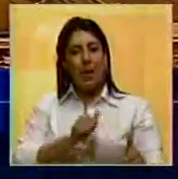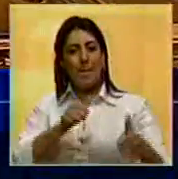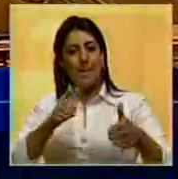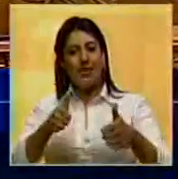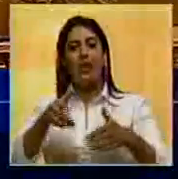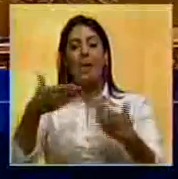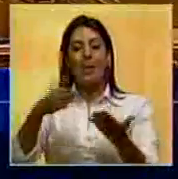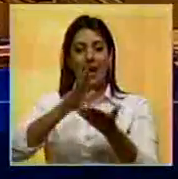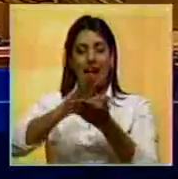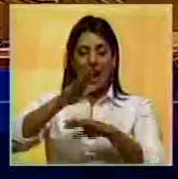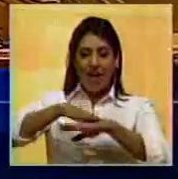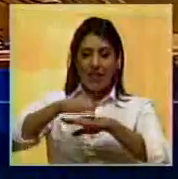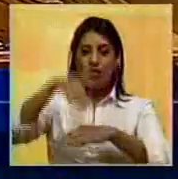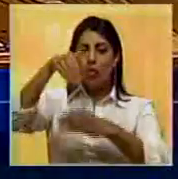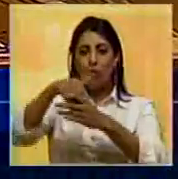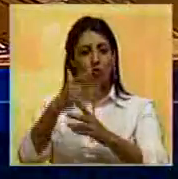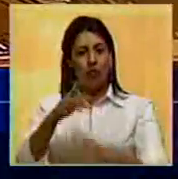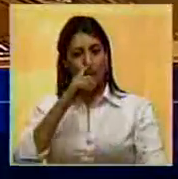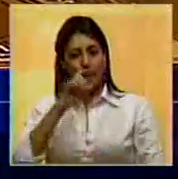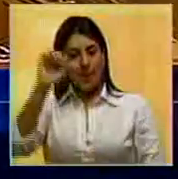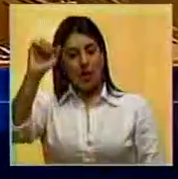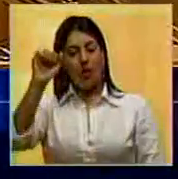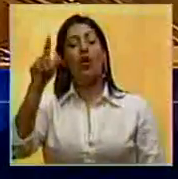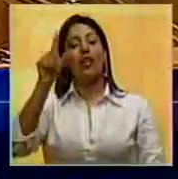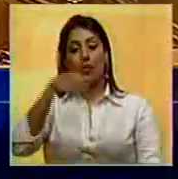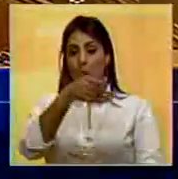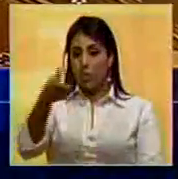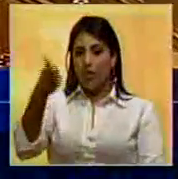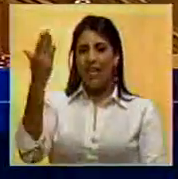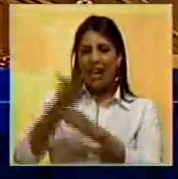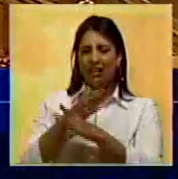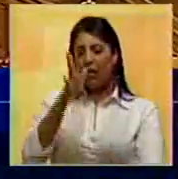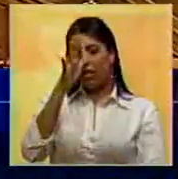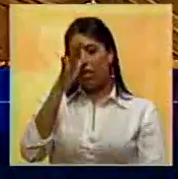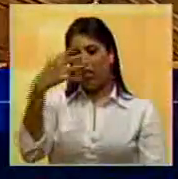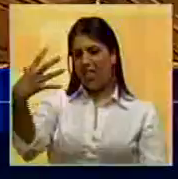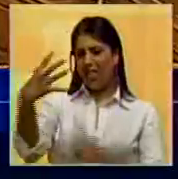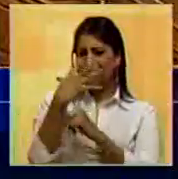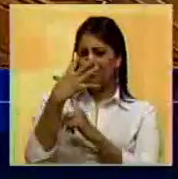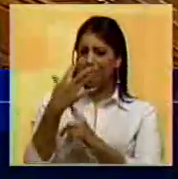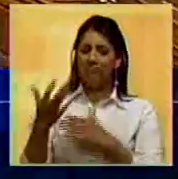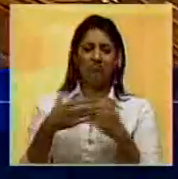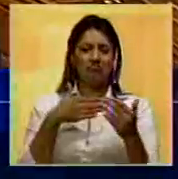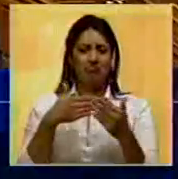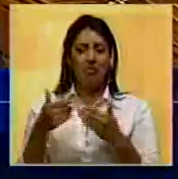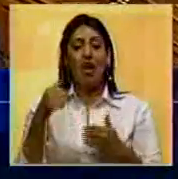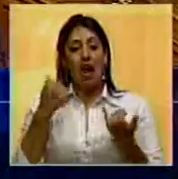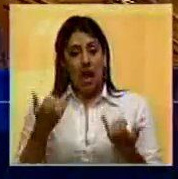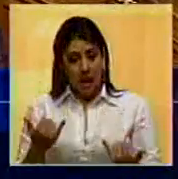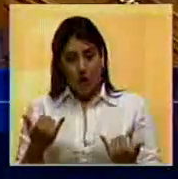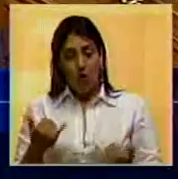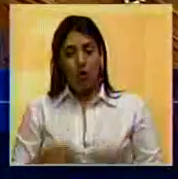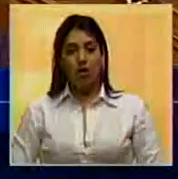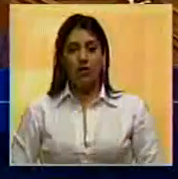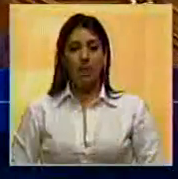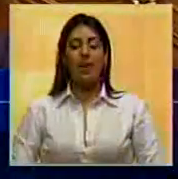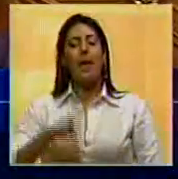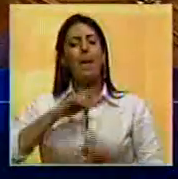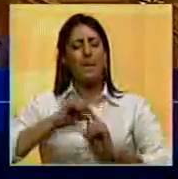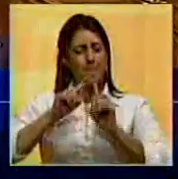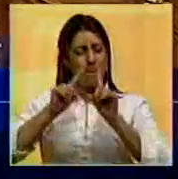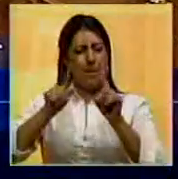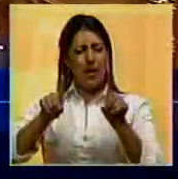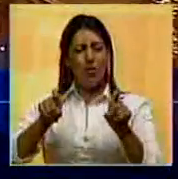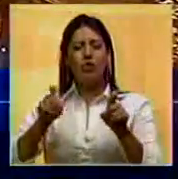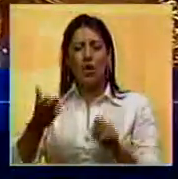para solicitar el referéndum revocatorio y de la que ustedes se burlaron ahora la pregunta